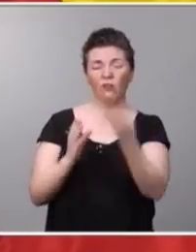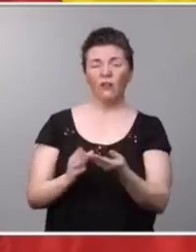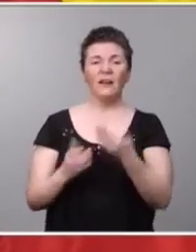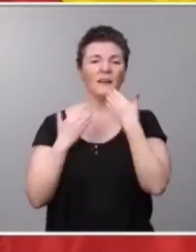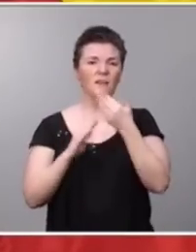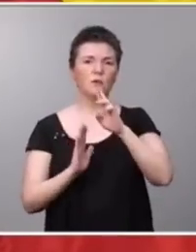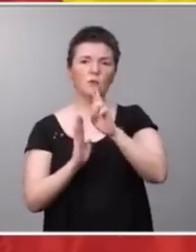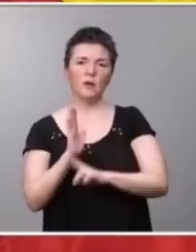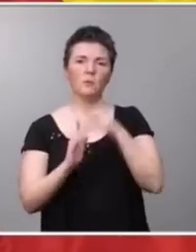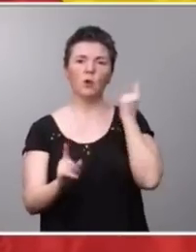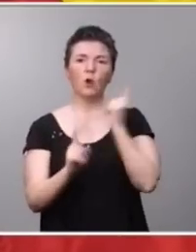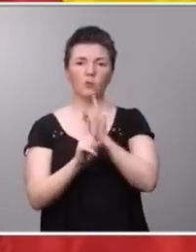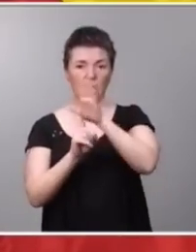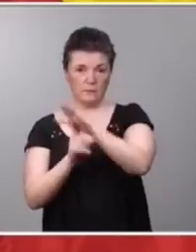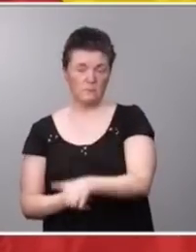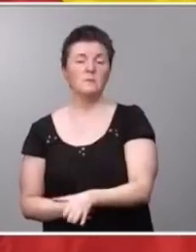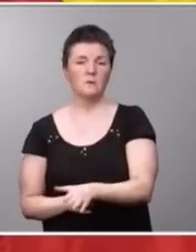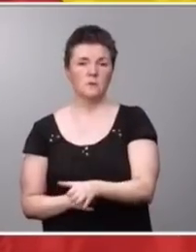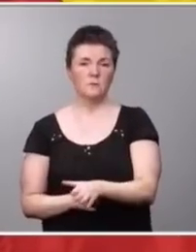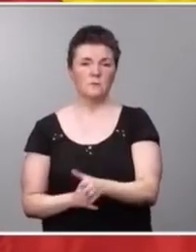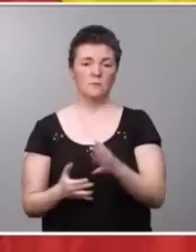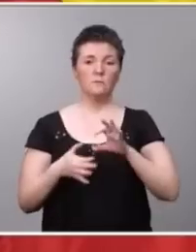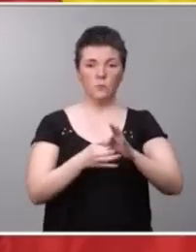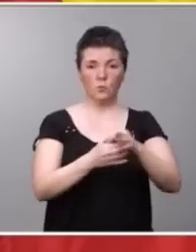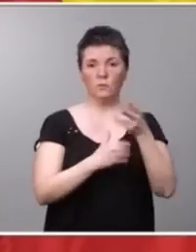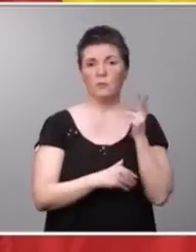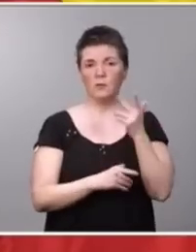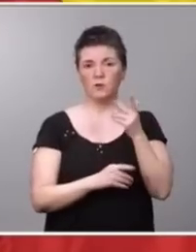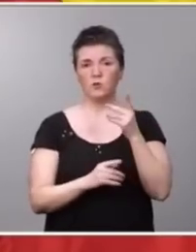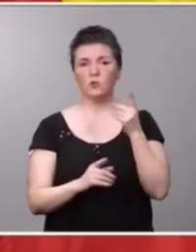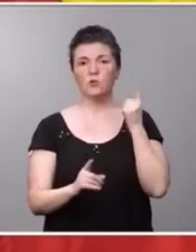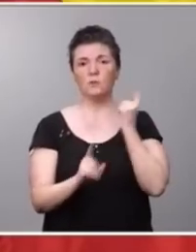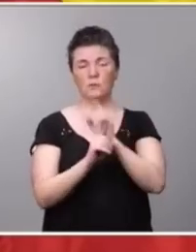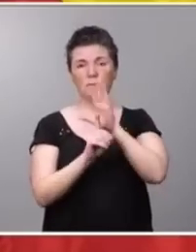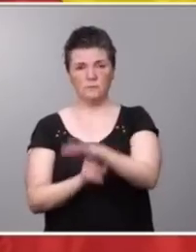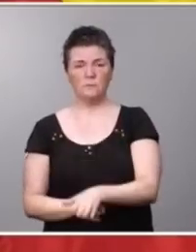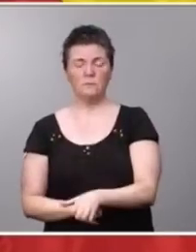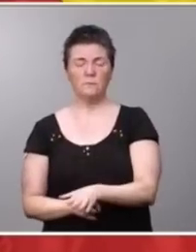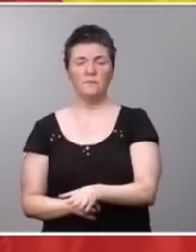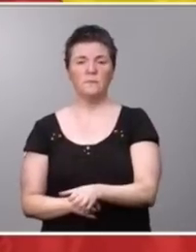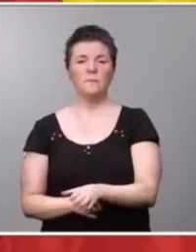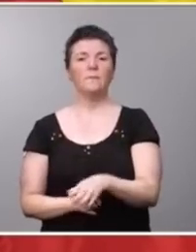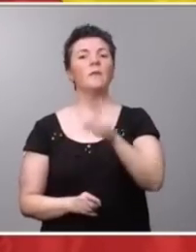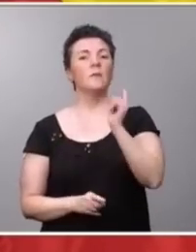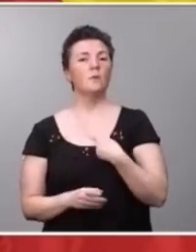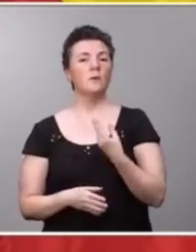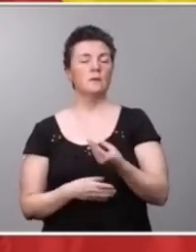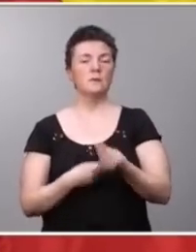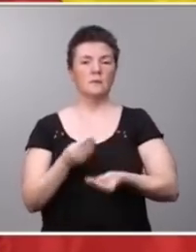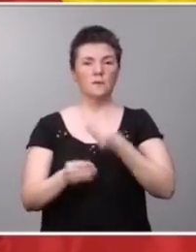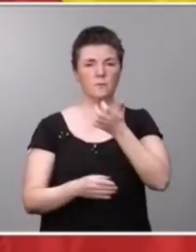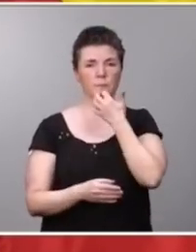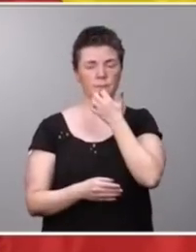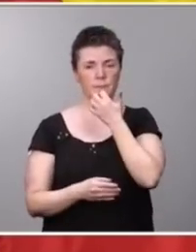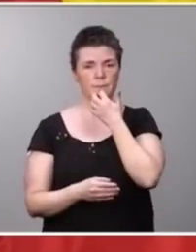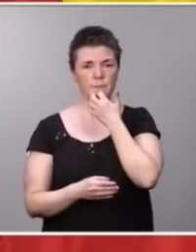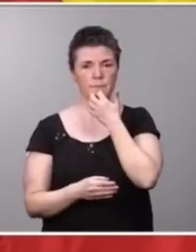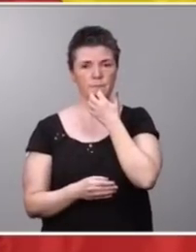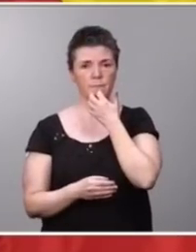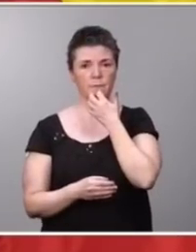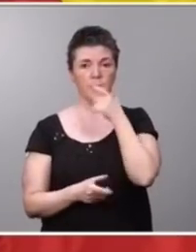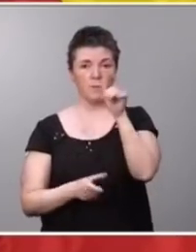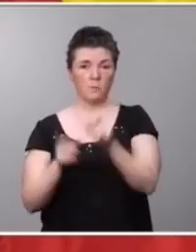antidiscriminatorio en línea con el derecho antidiscriminatorio que también se aplica, por ejemplo, a las personas